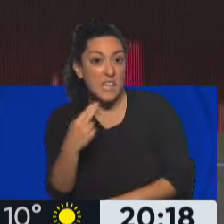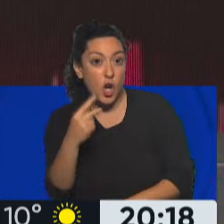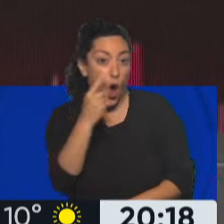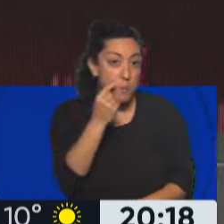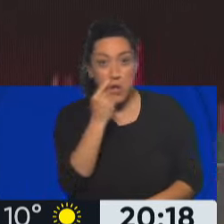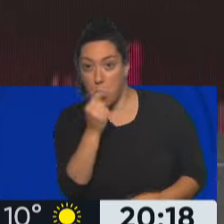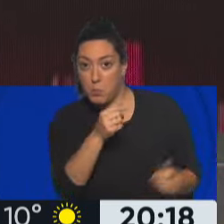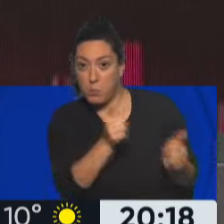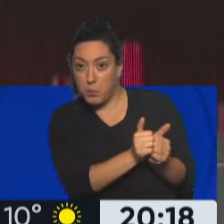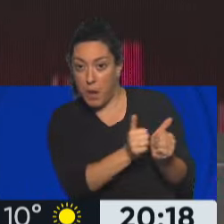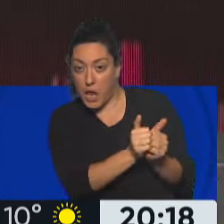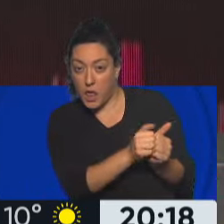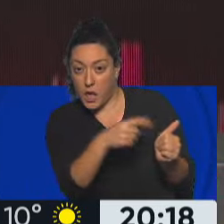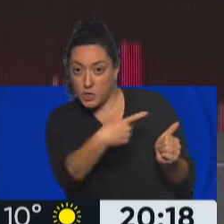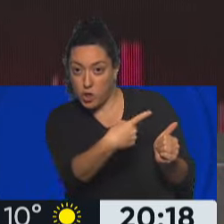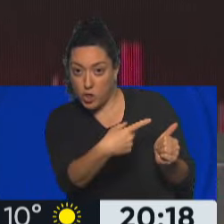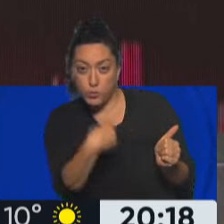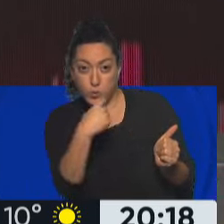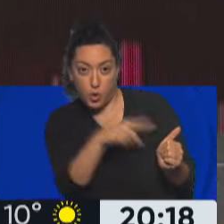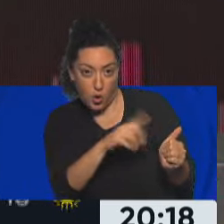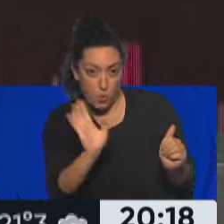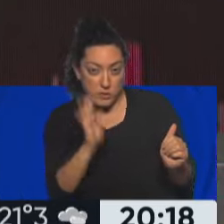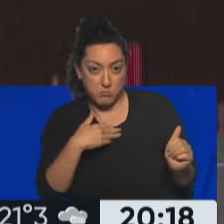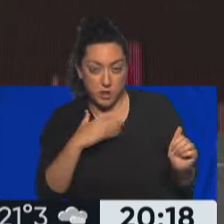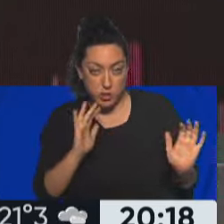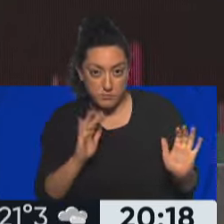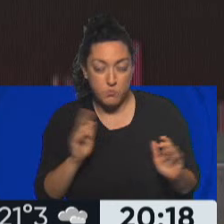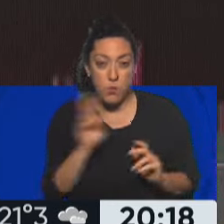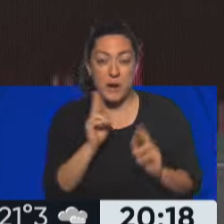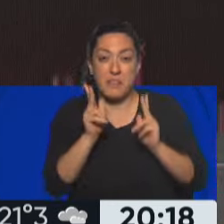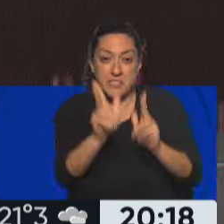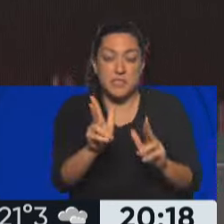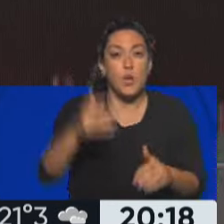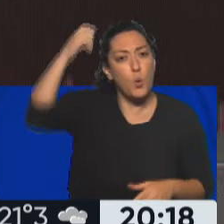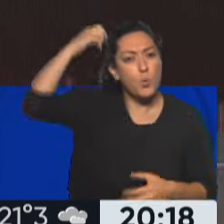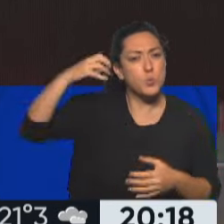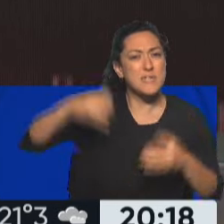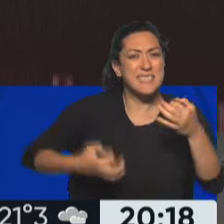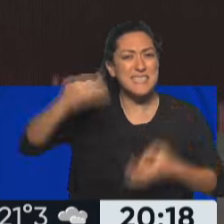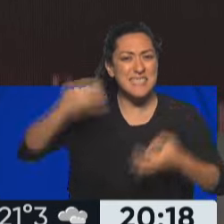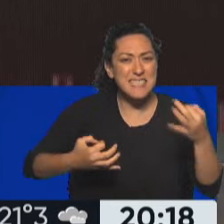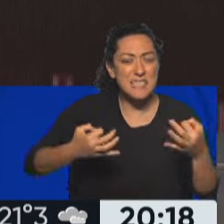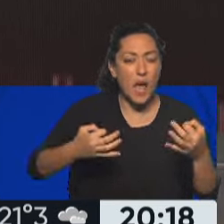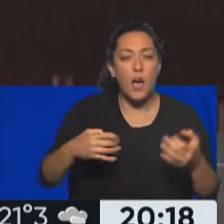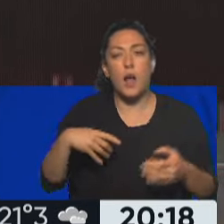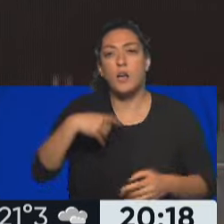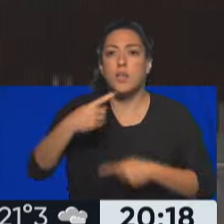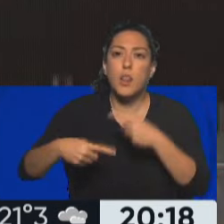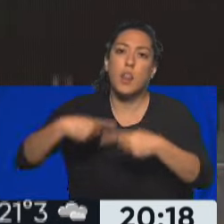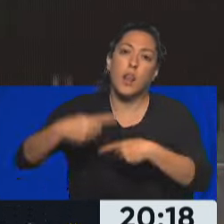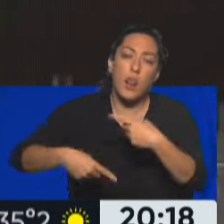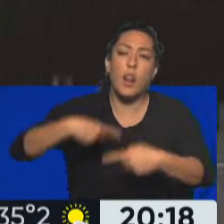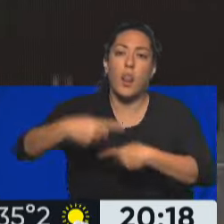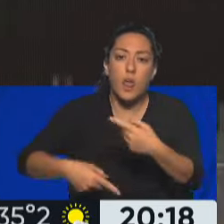esta pareja, pero hace nueve años, bueno, entre idas y vueltas de la justicia, estos padres no logran que